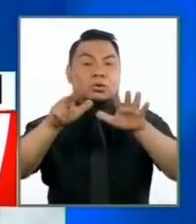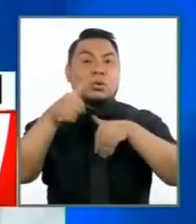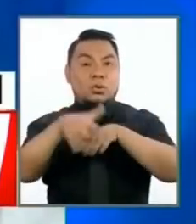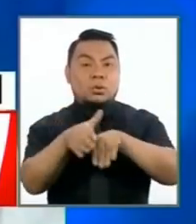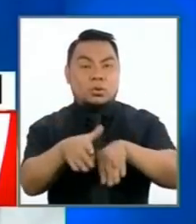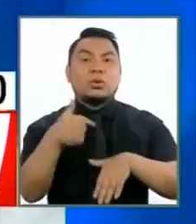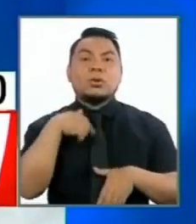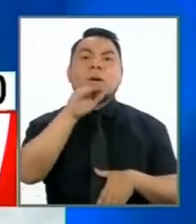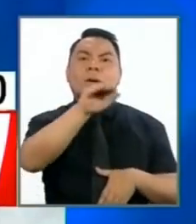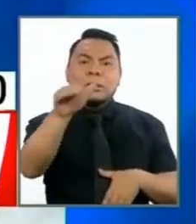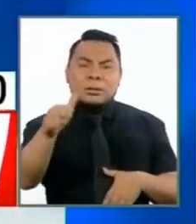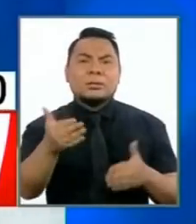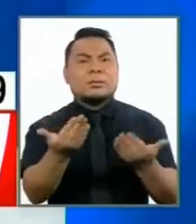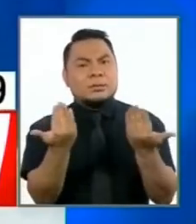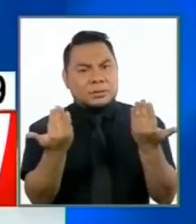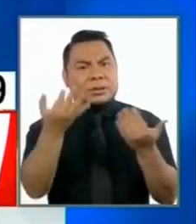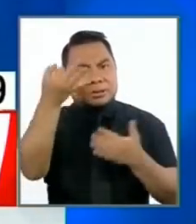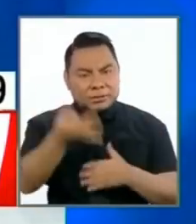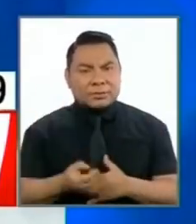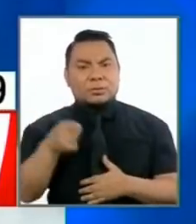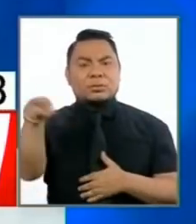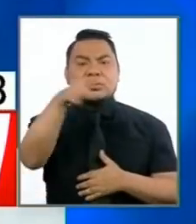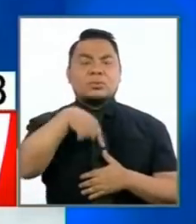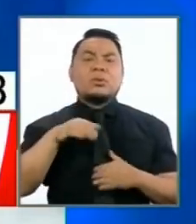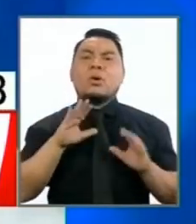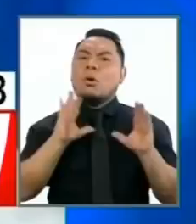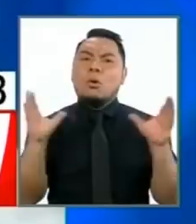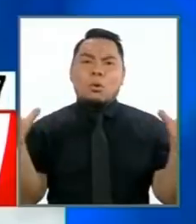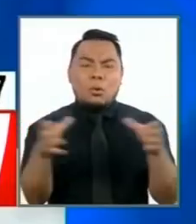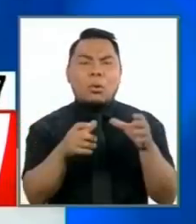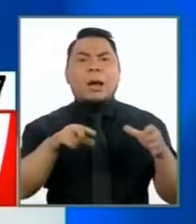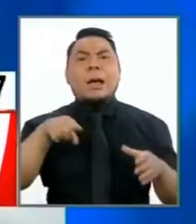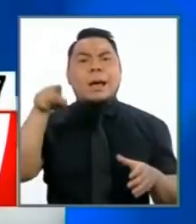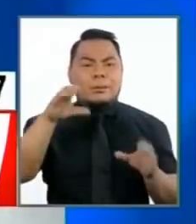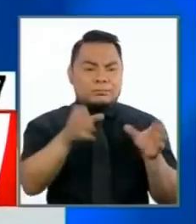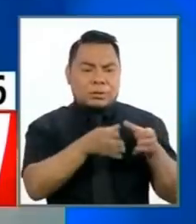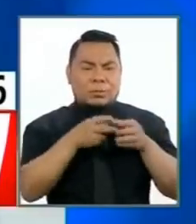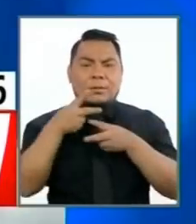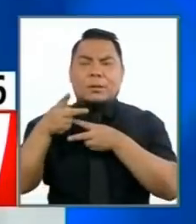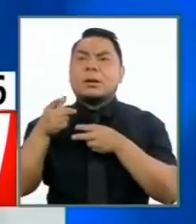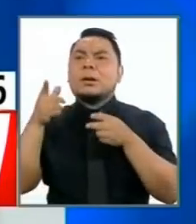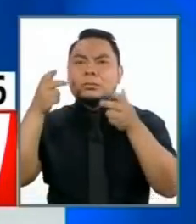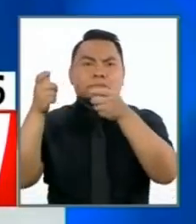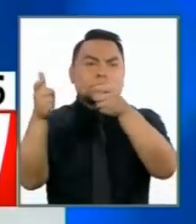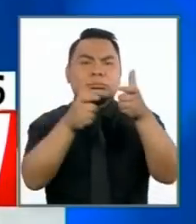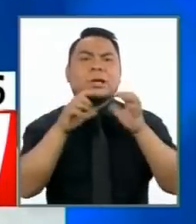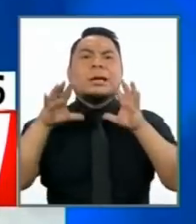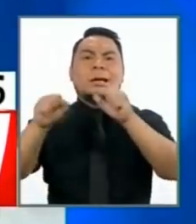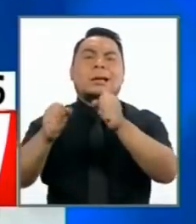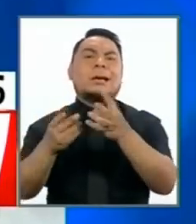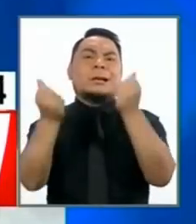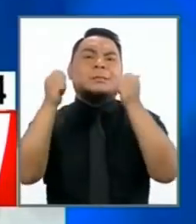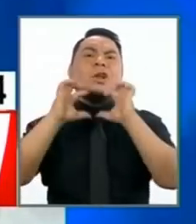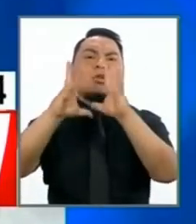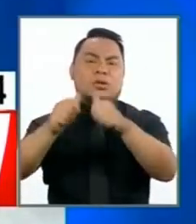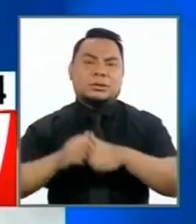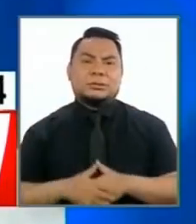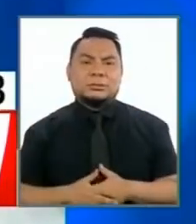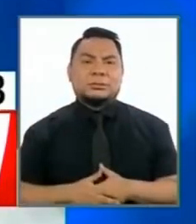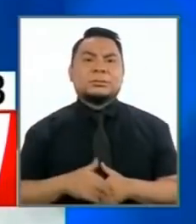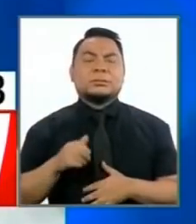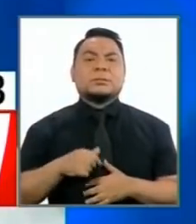convoco para realmente organizar todo el país en rondas y detener de inmediato la delincuencia